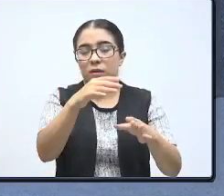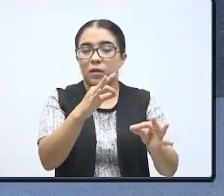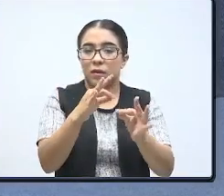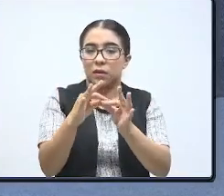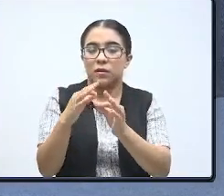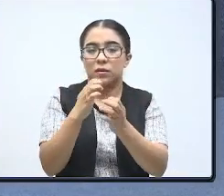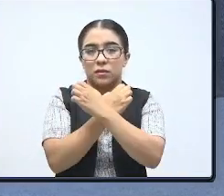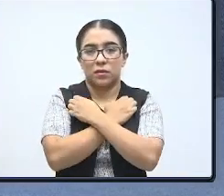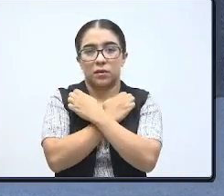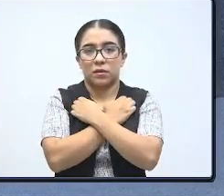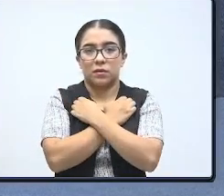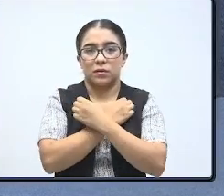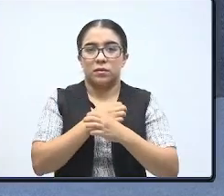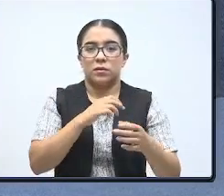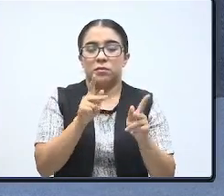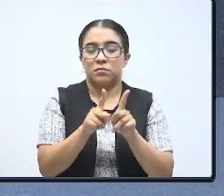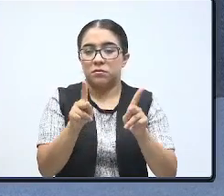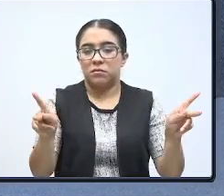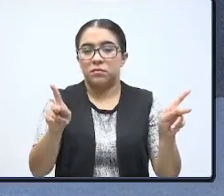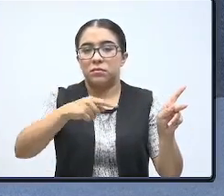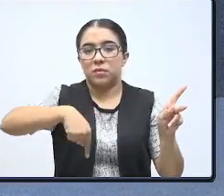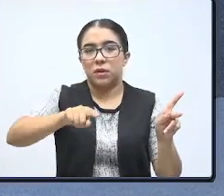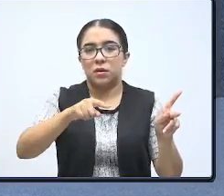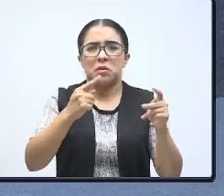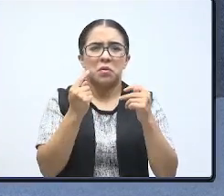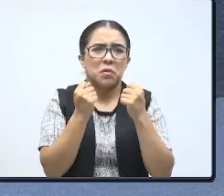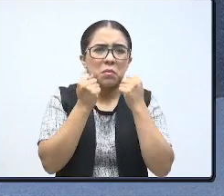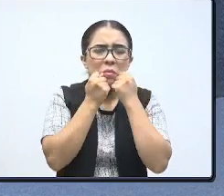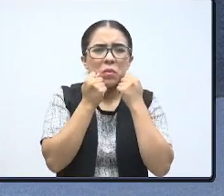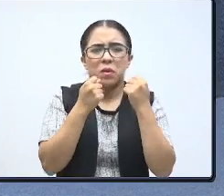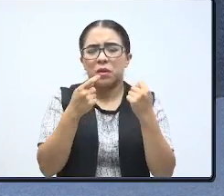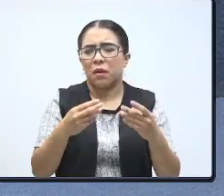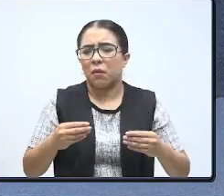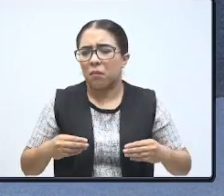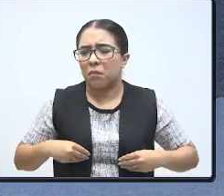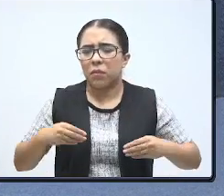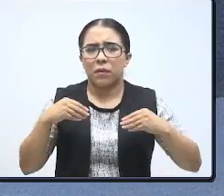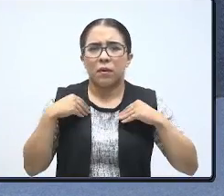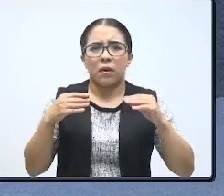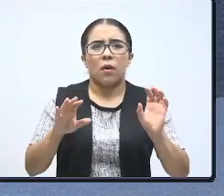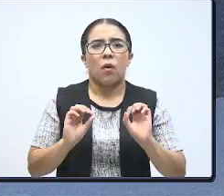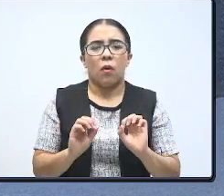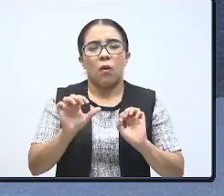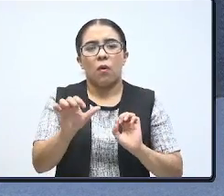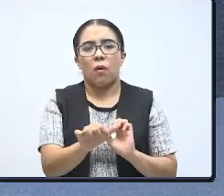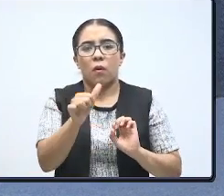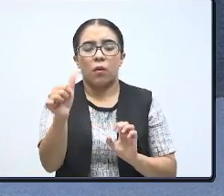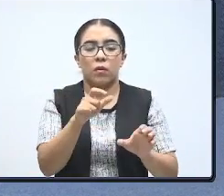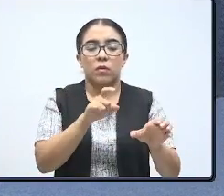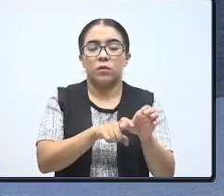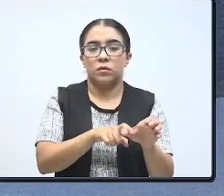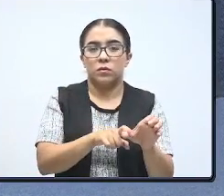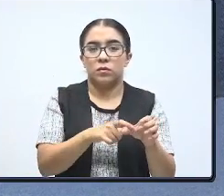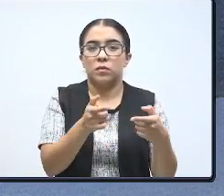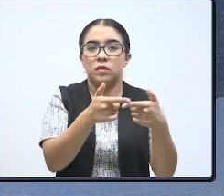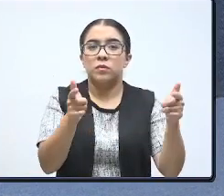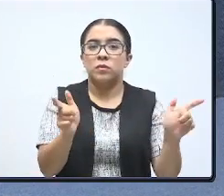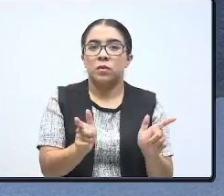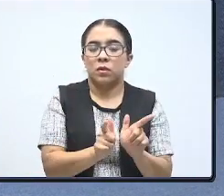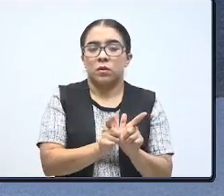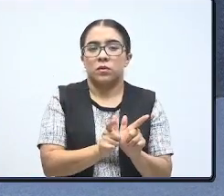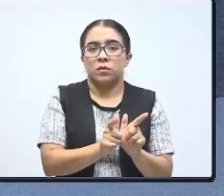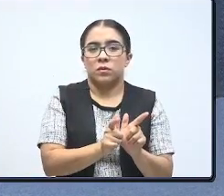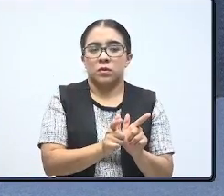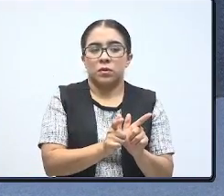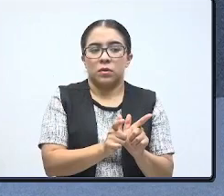educación para todos, sin importar su origen socioeconómico o si pertenecen a algún tipo de grupo en situación de